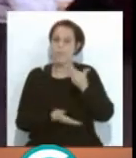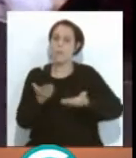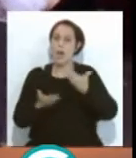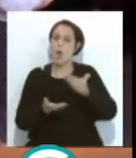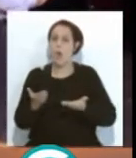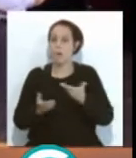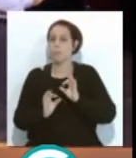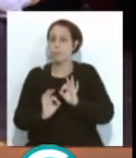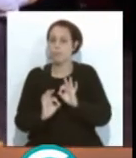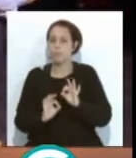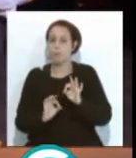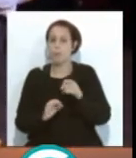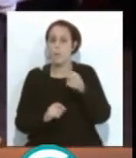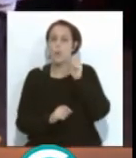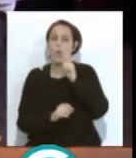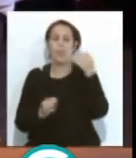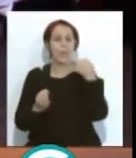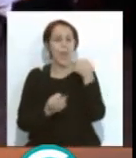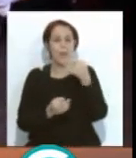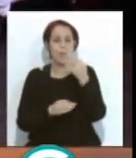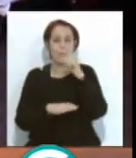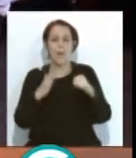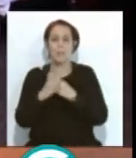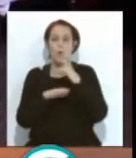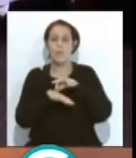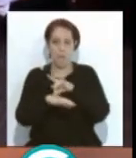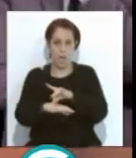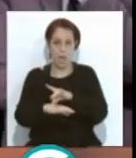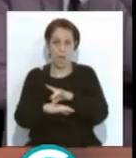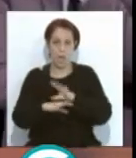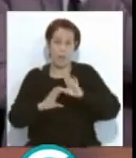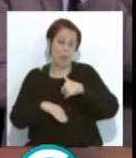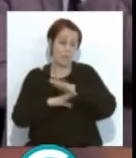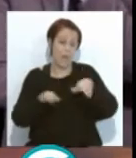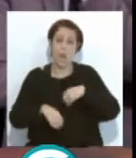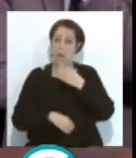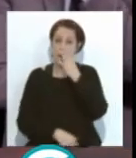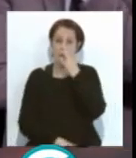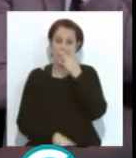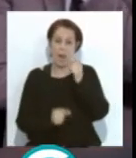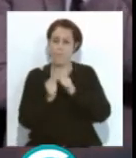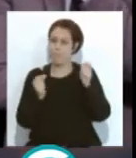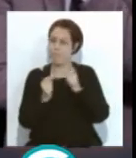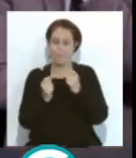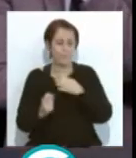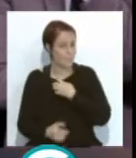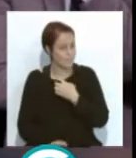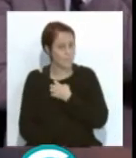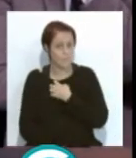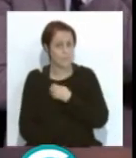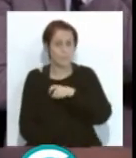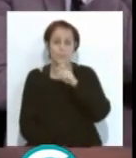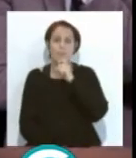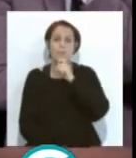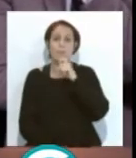sí, yo creo que los puntos deberían ser como mucho una guía, pero al final el carnaval yo creo que es algo que no se puede medir, que es muy difícil dar